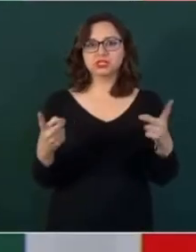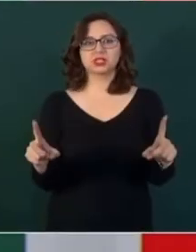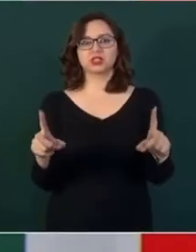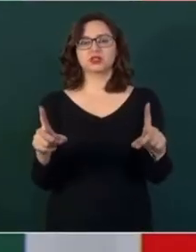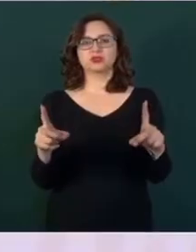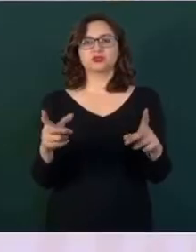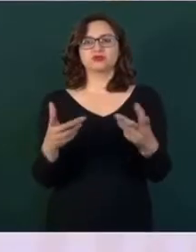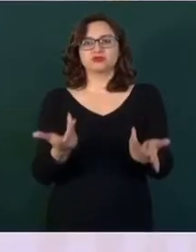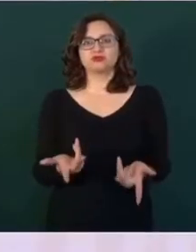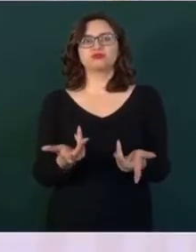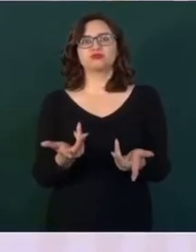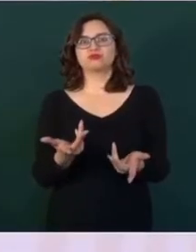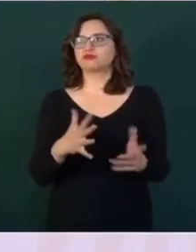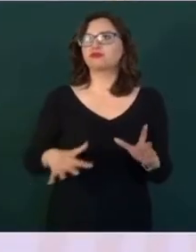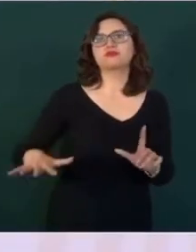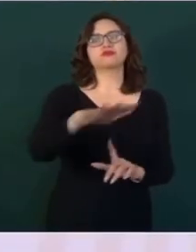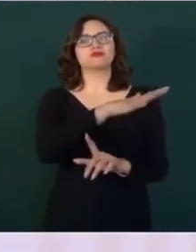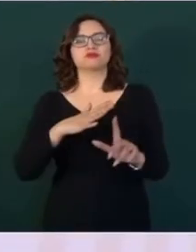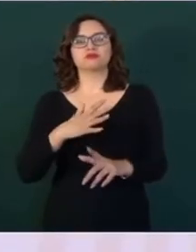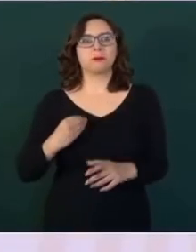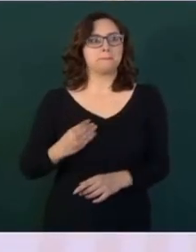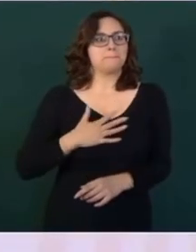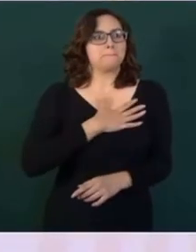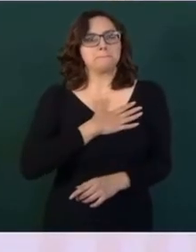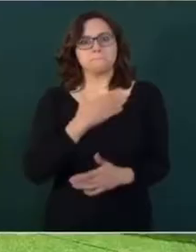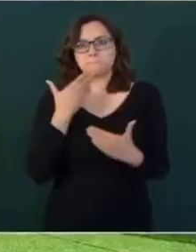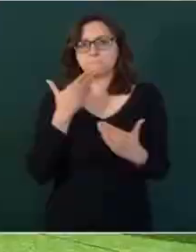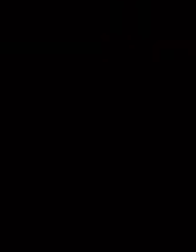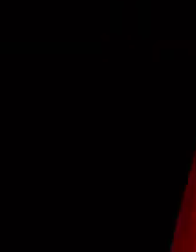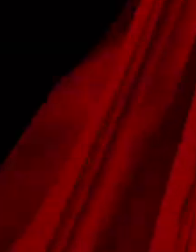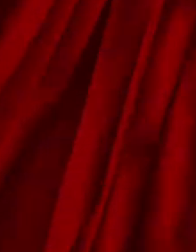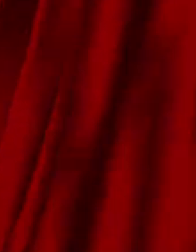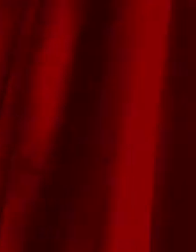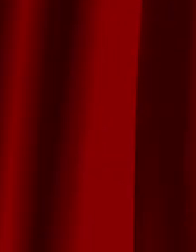y en la búsqueda del bienestar para nuestro pueblo.